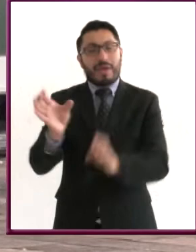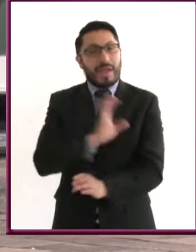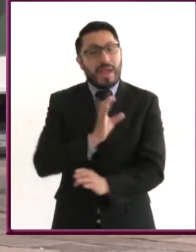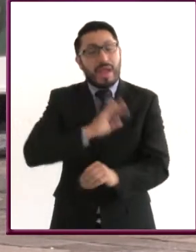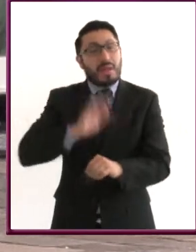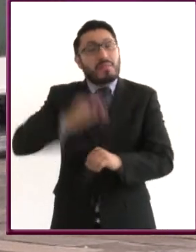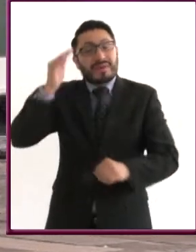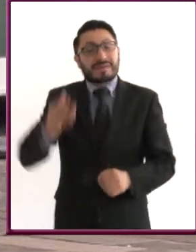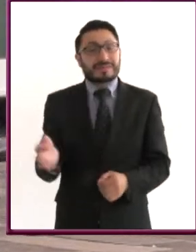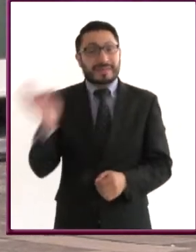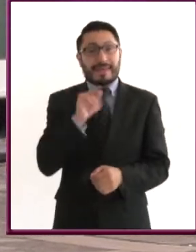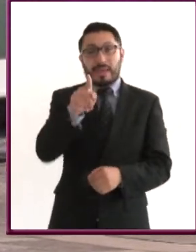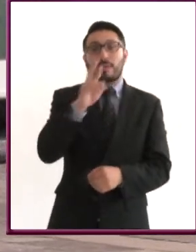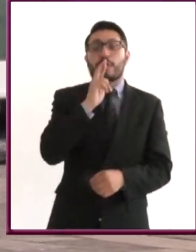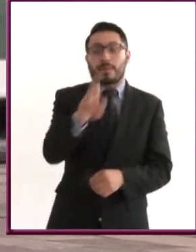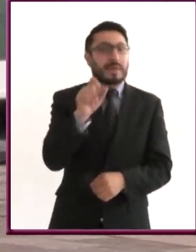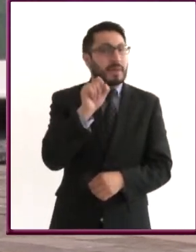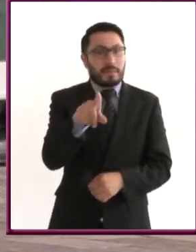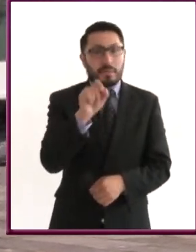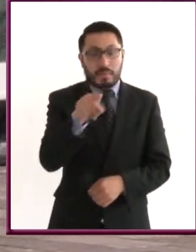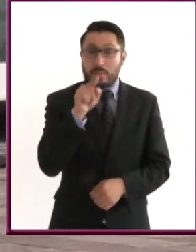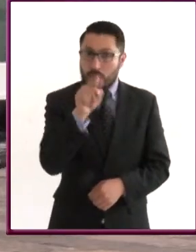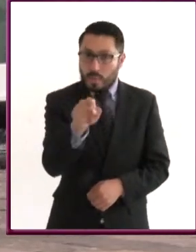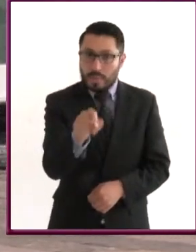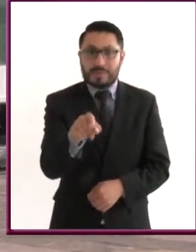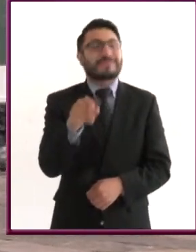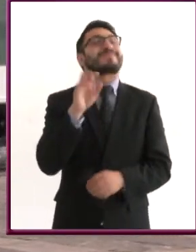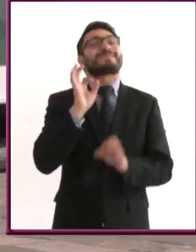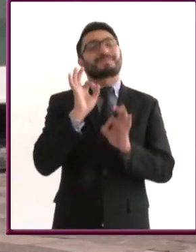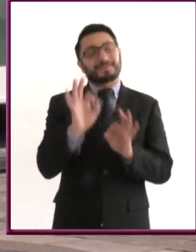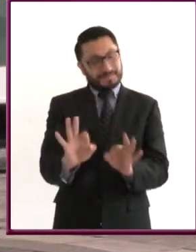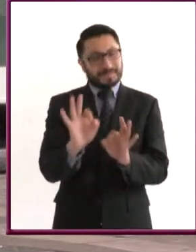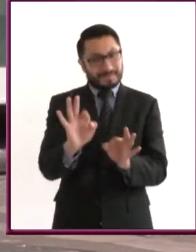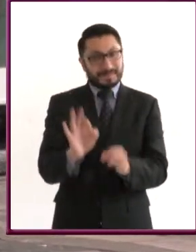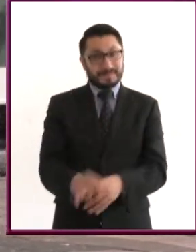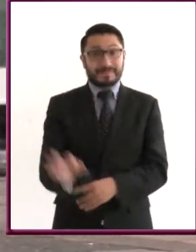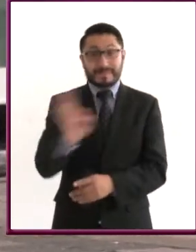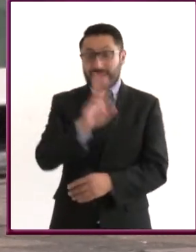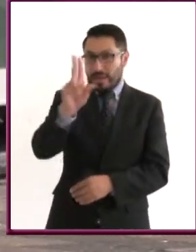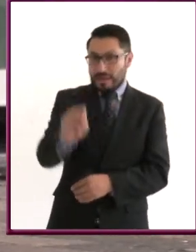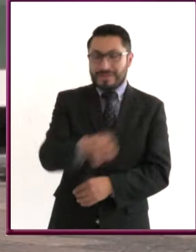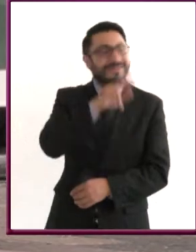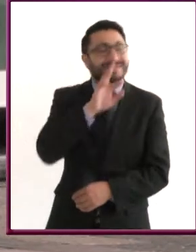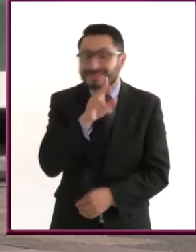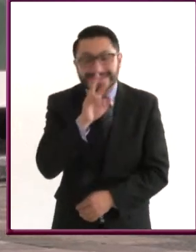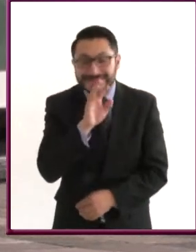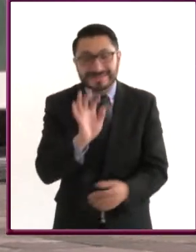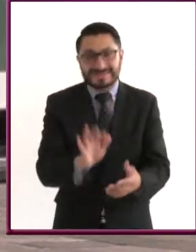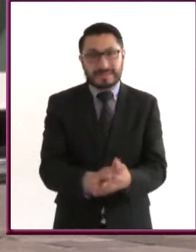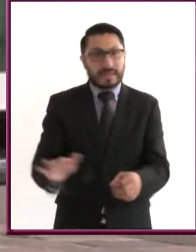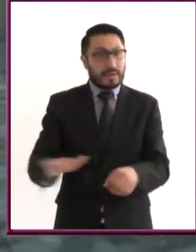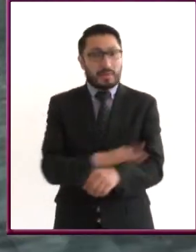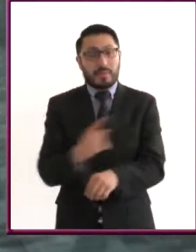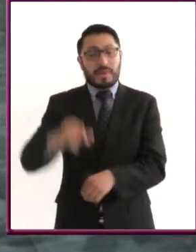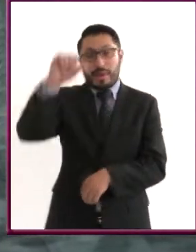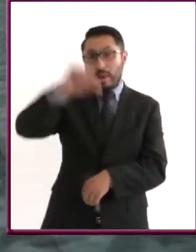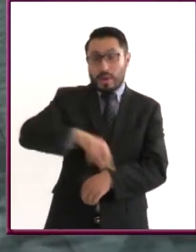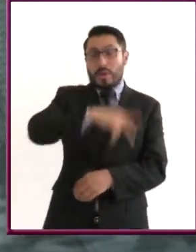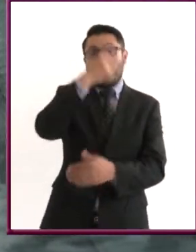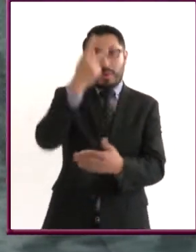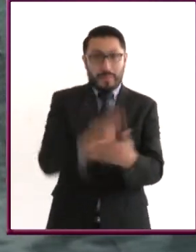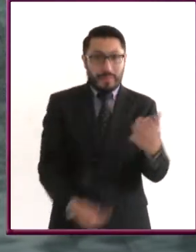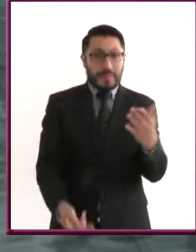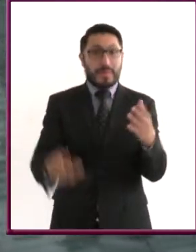Si tu respuesta fue yo mismo, estás en el camino correcto. Si no, no te preocupes, porque en este programa